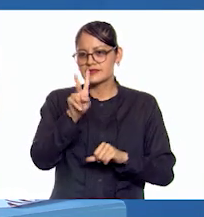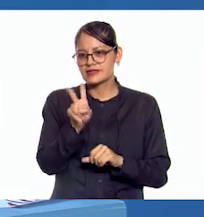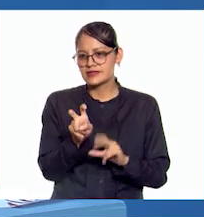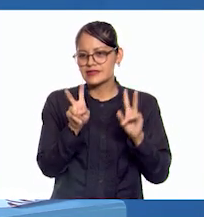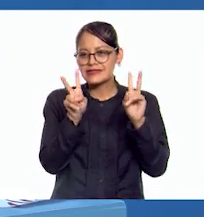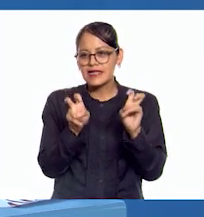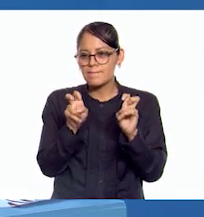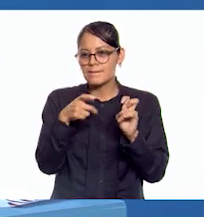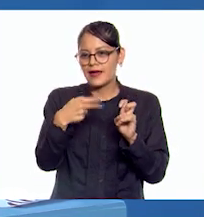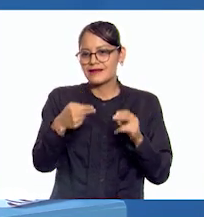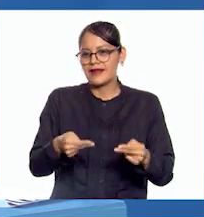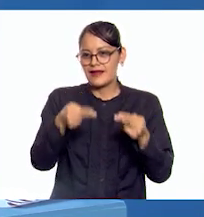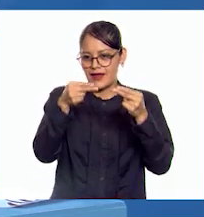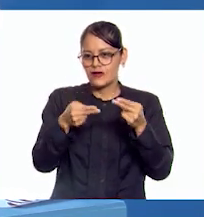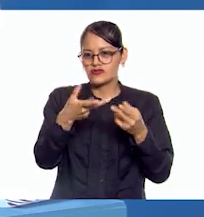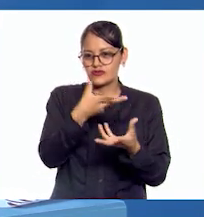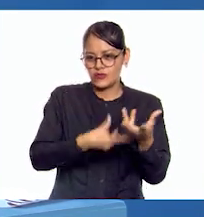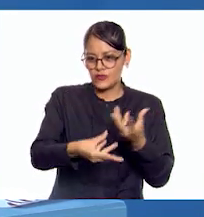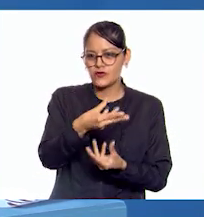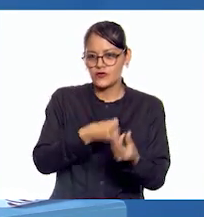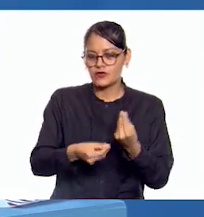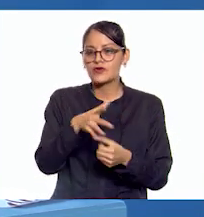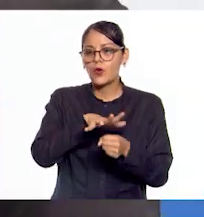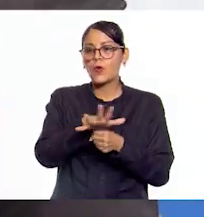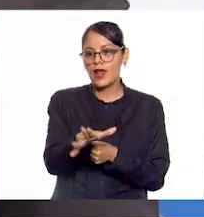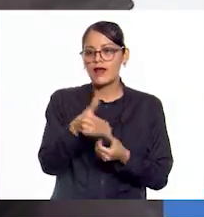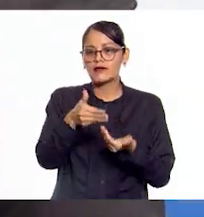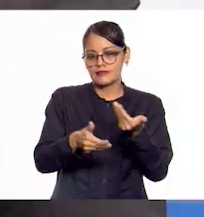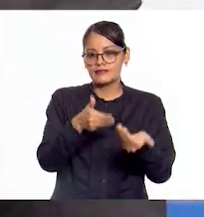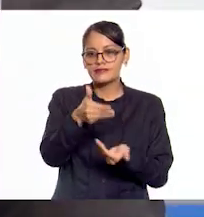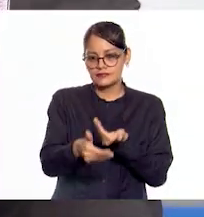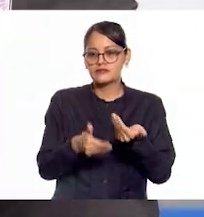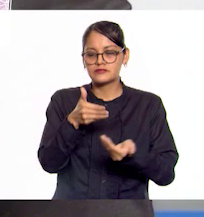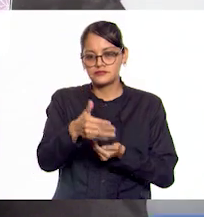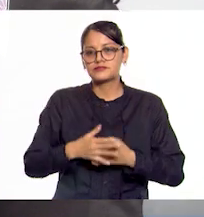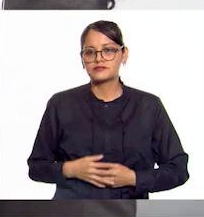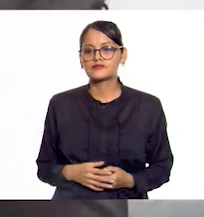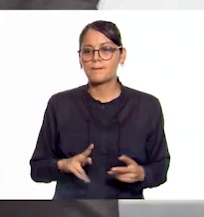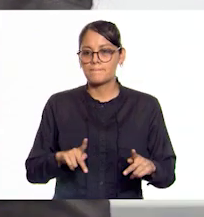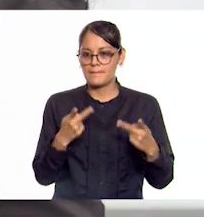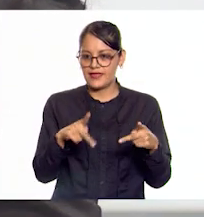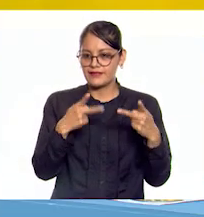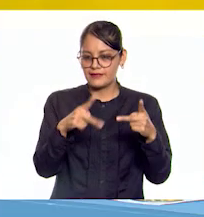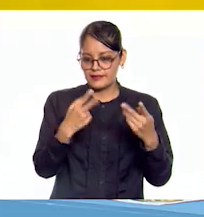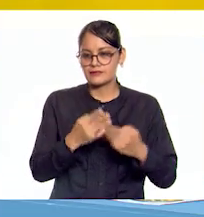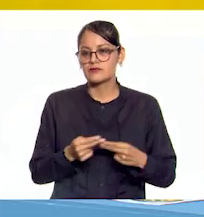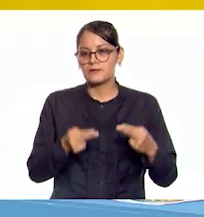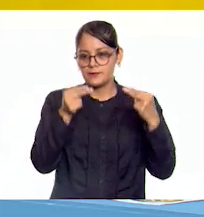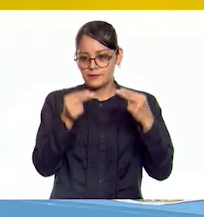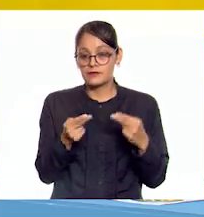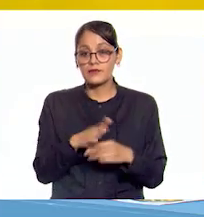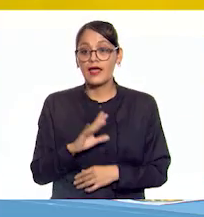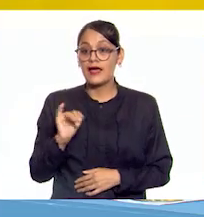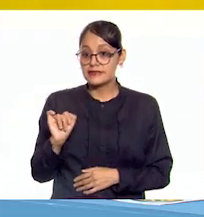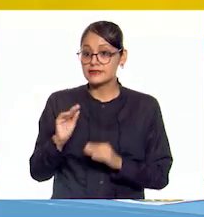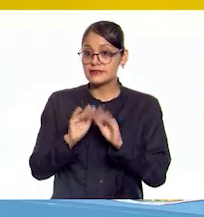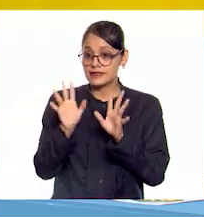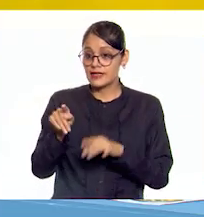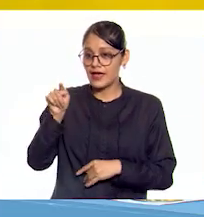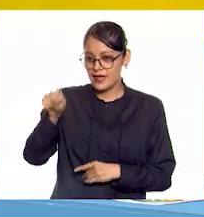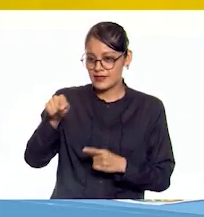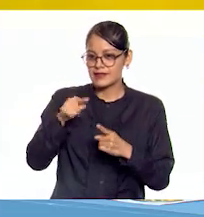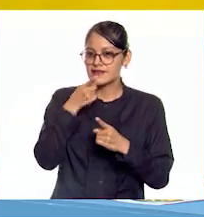más importantes del Imperio Bizantino, el comercio. Ah, claro. Ahí las que tienes dice Mar